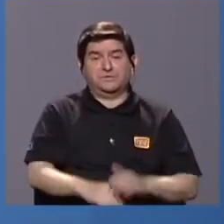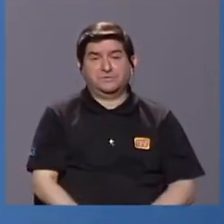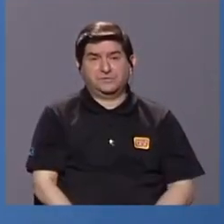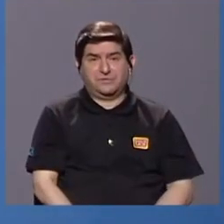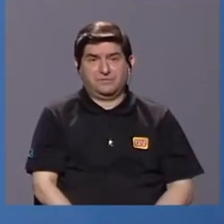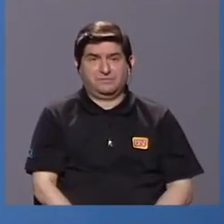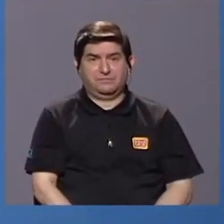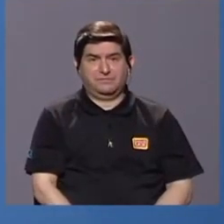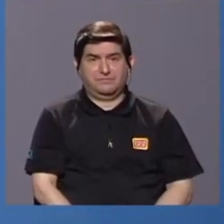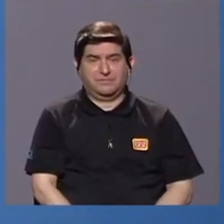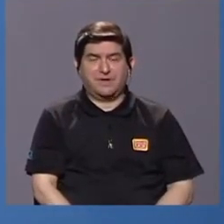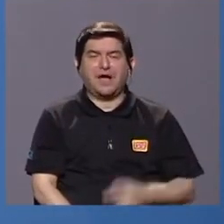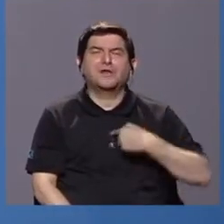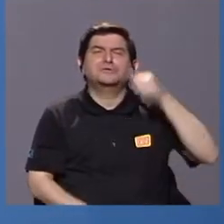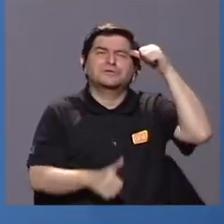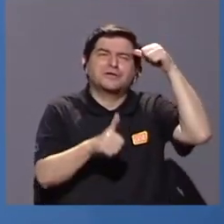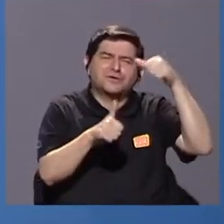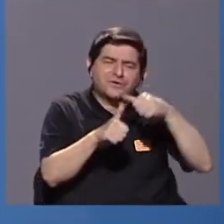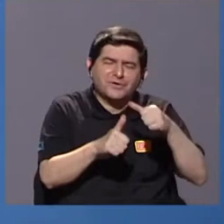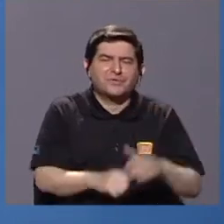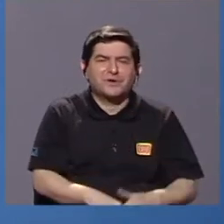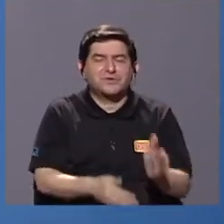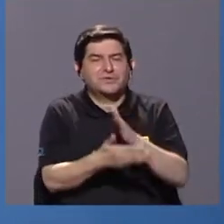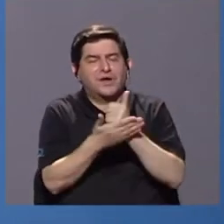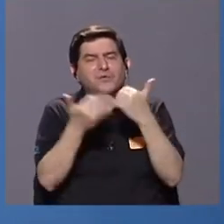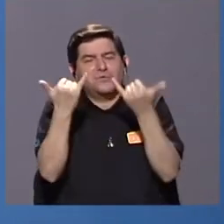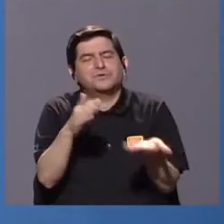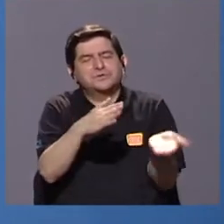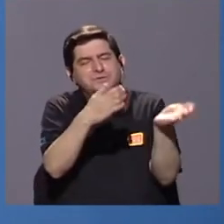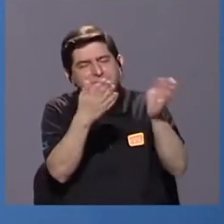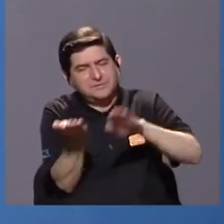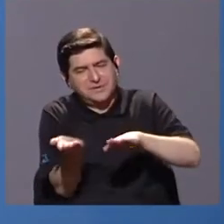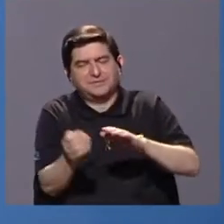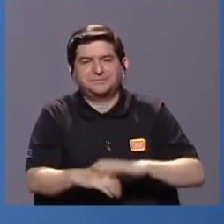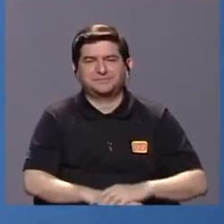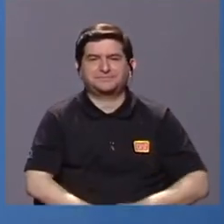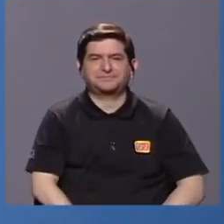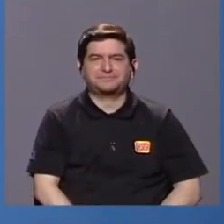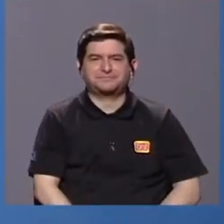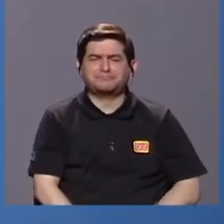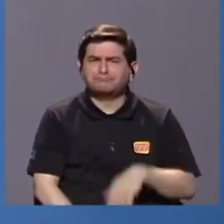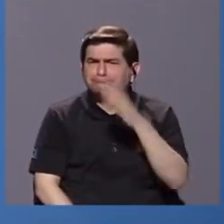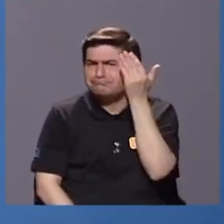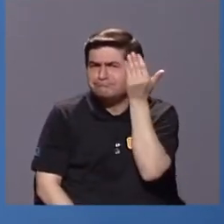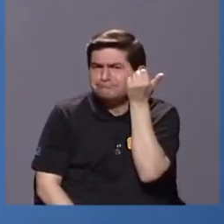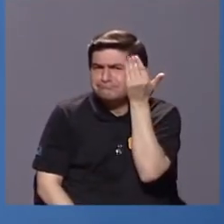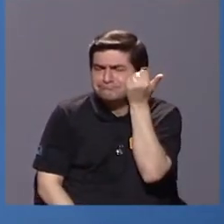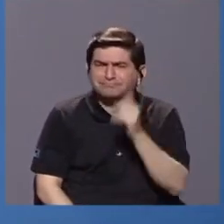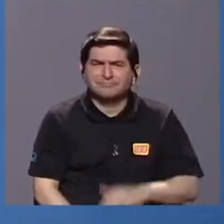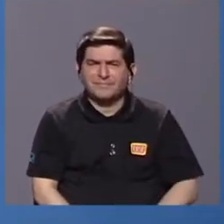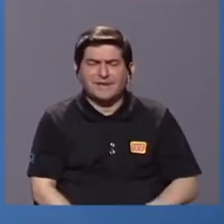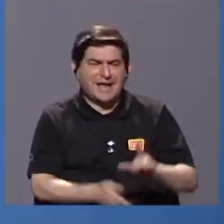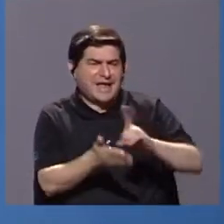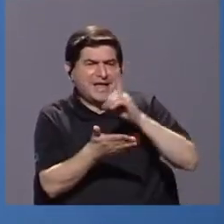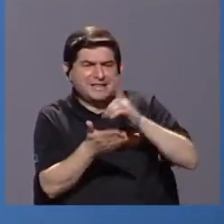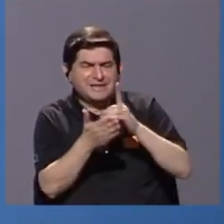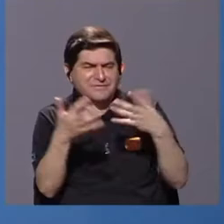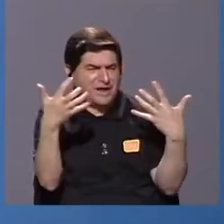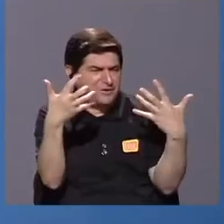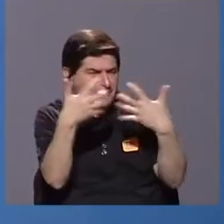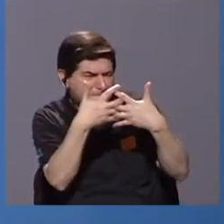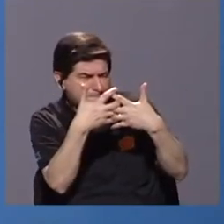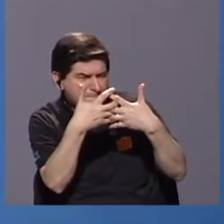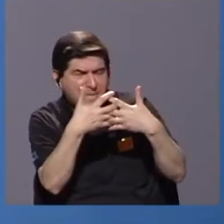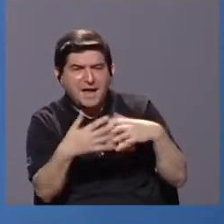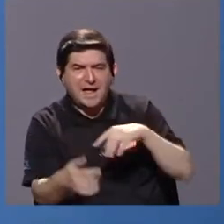maestros, a los que recuerdo con cariño, algunos de ellos ya fallecidos, ¿verdad? ¿Por qué? Porque el diccionario se acopla más